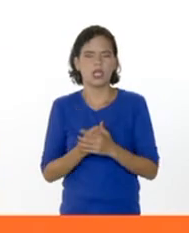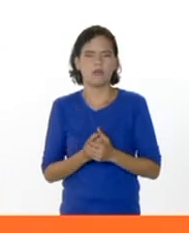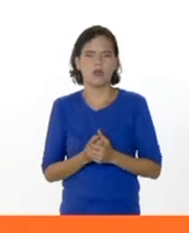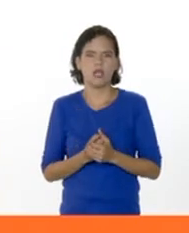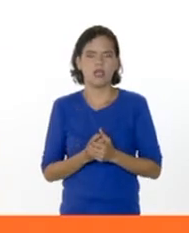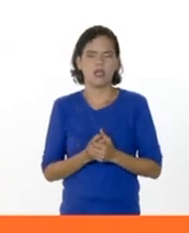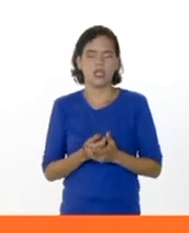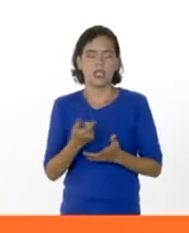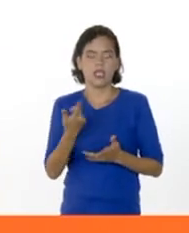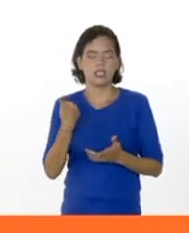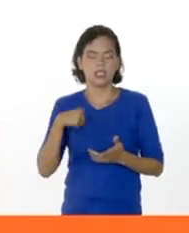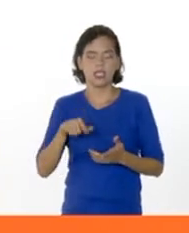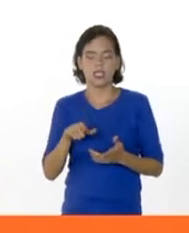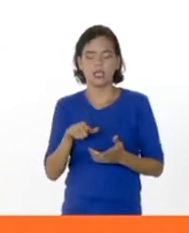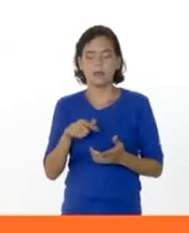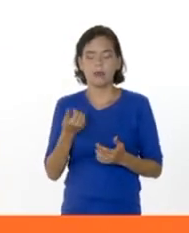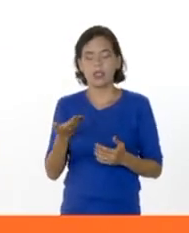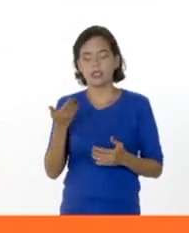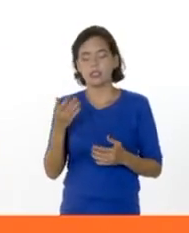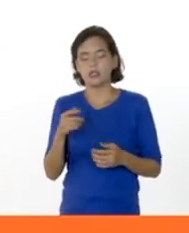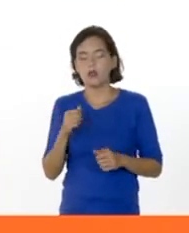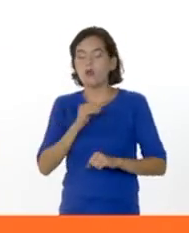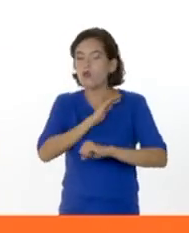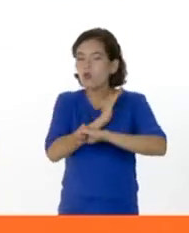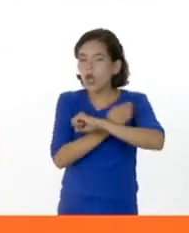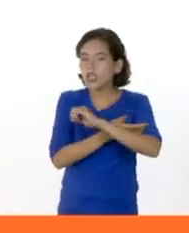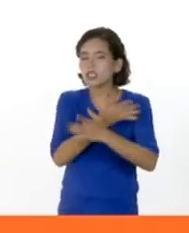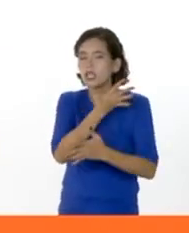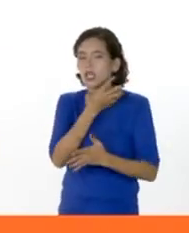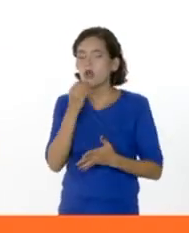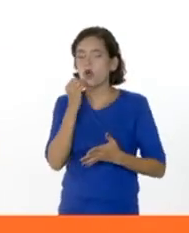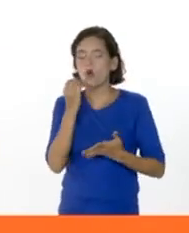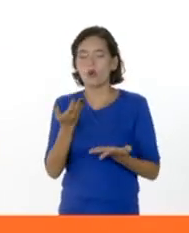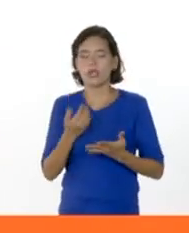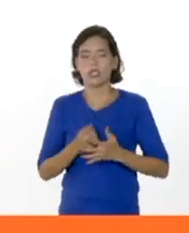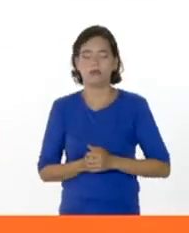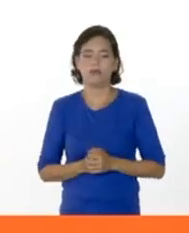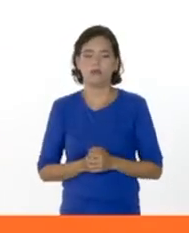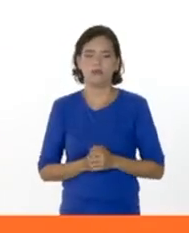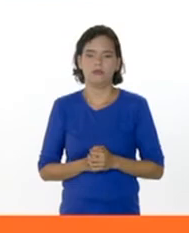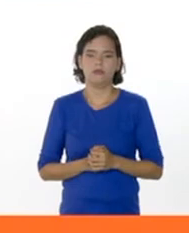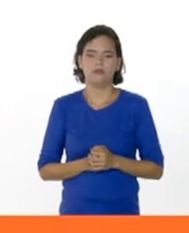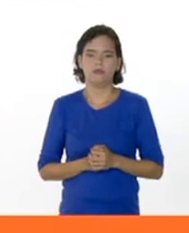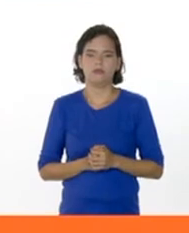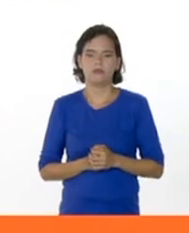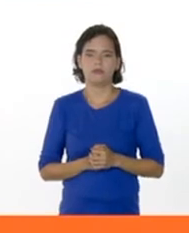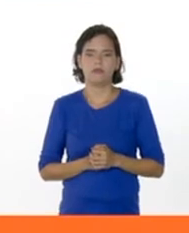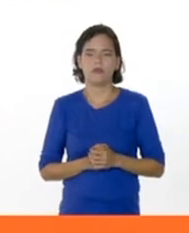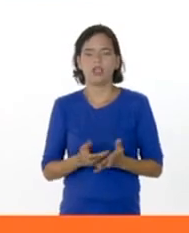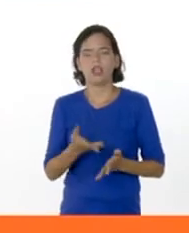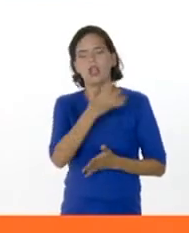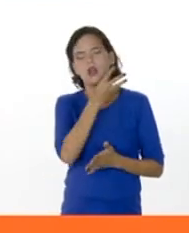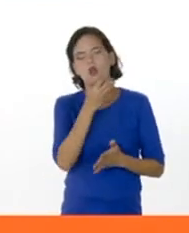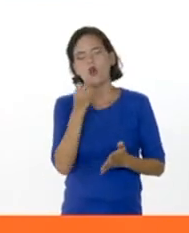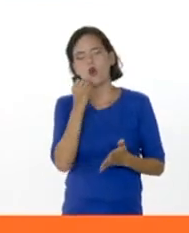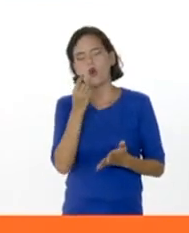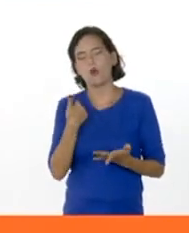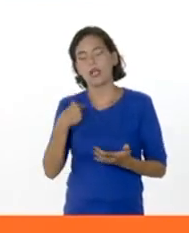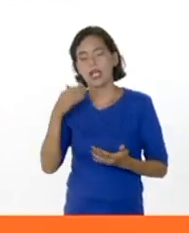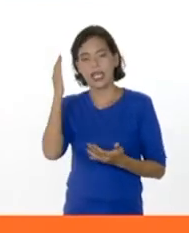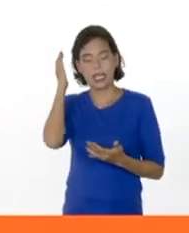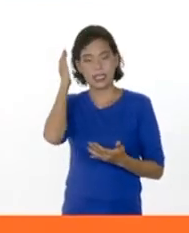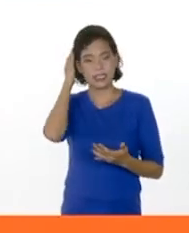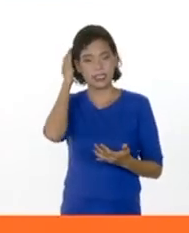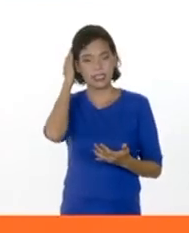principalmente en la adolescencia, porque ya para entrar en el tema, en la etapa de la adolescencia, el cerebro